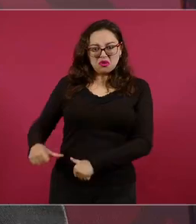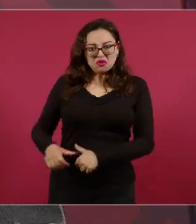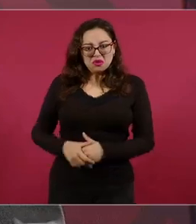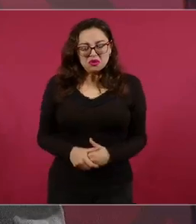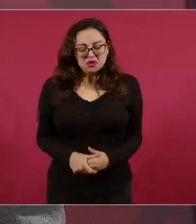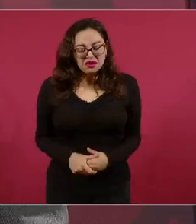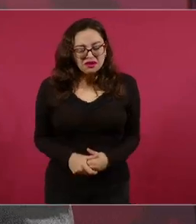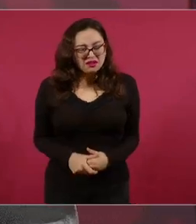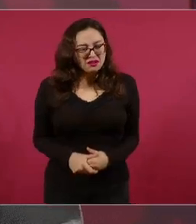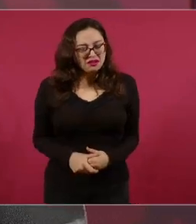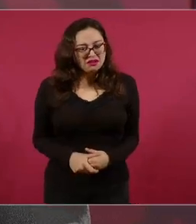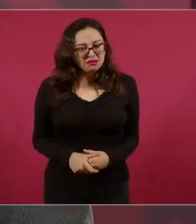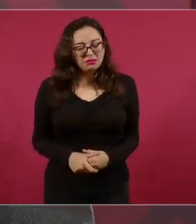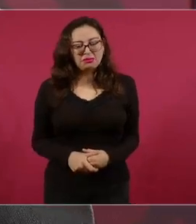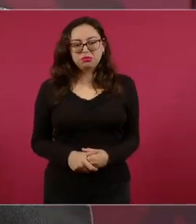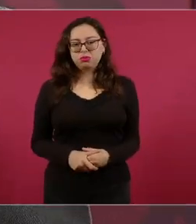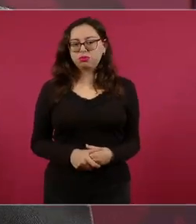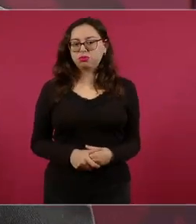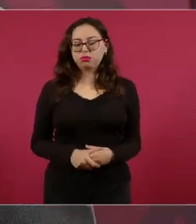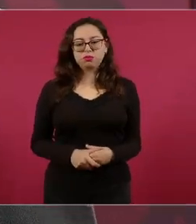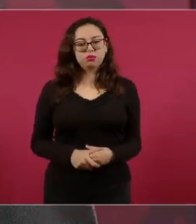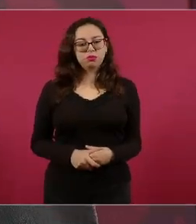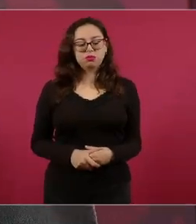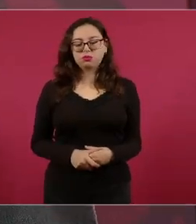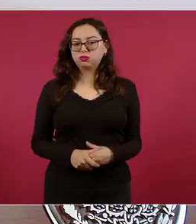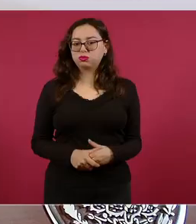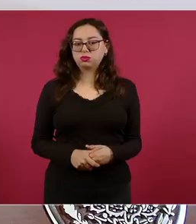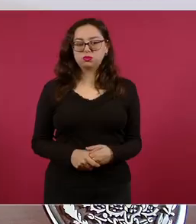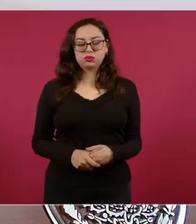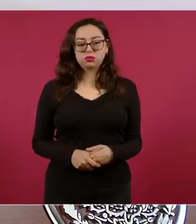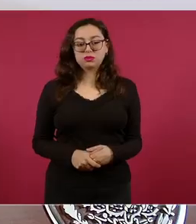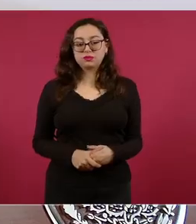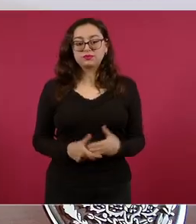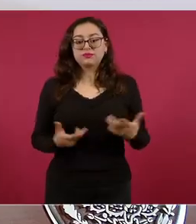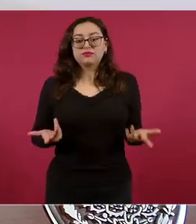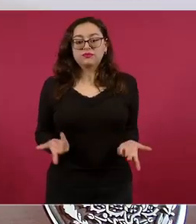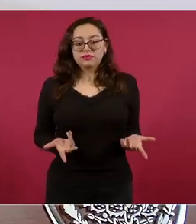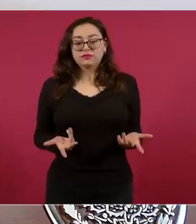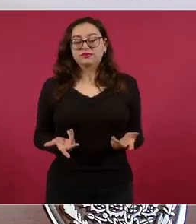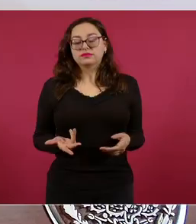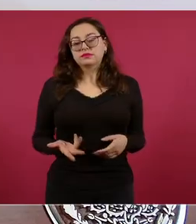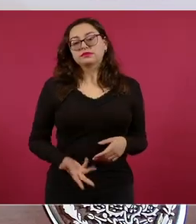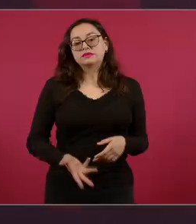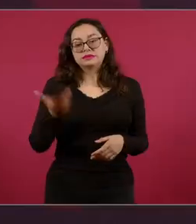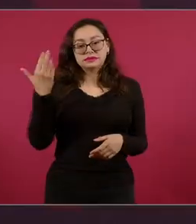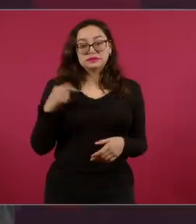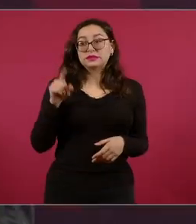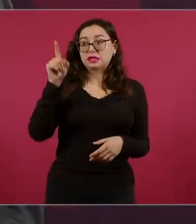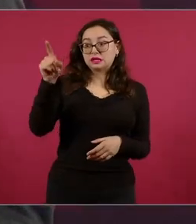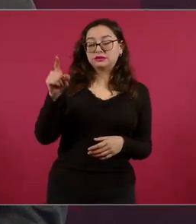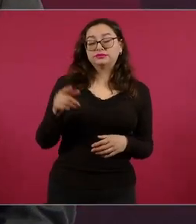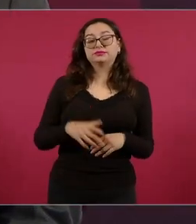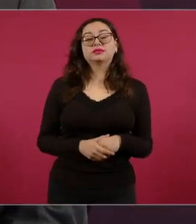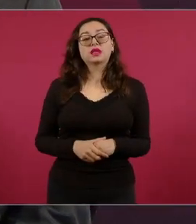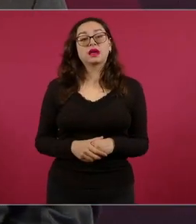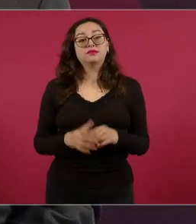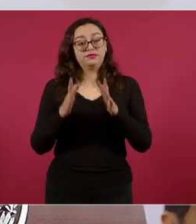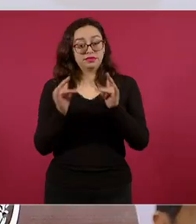su memoria que estaba en ese entonces de presidente en Francia, Sarkozy,